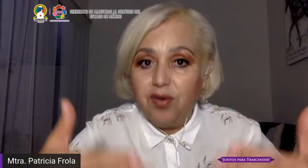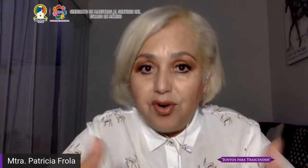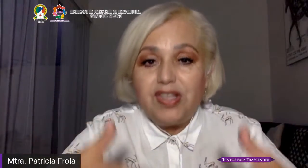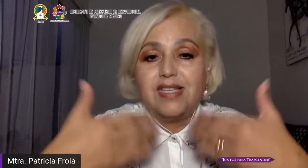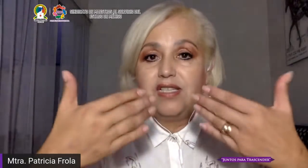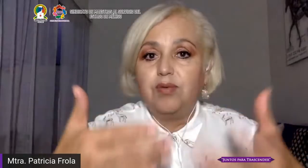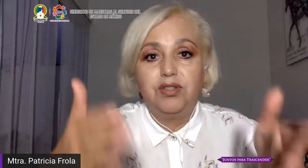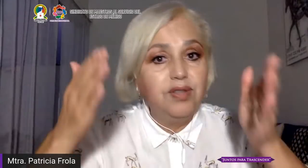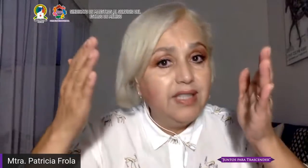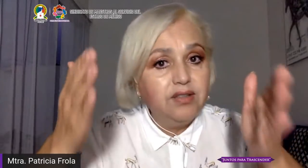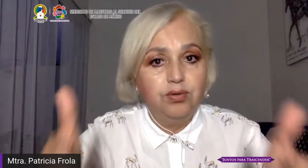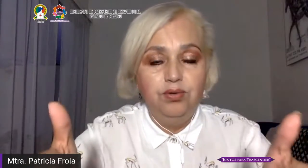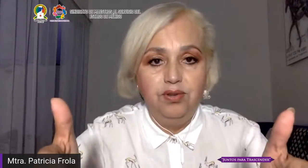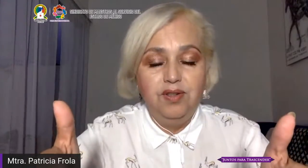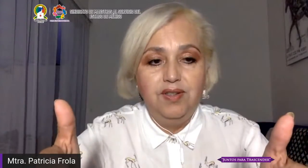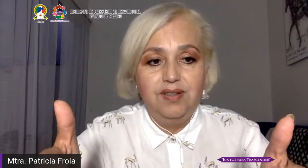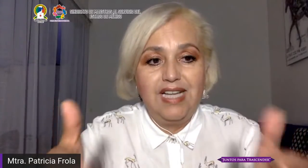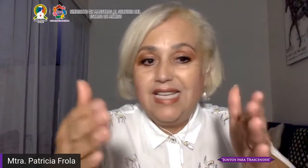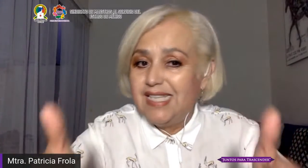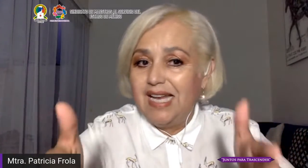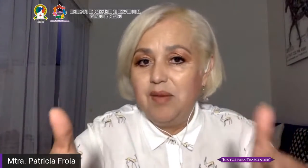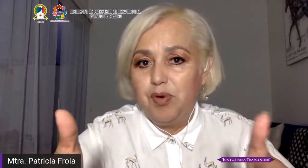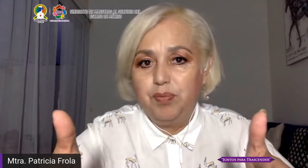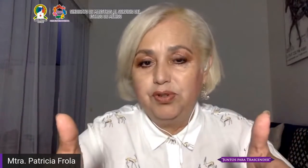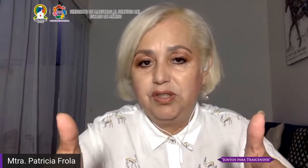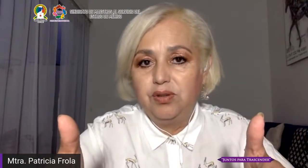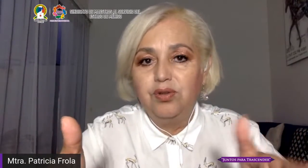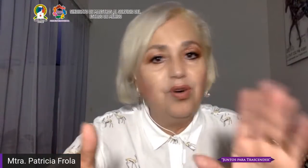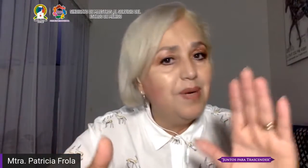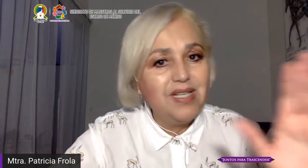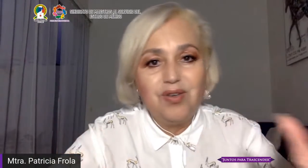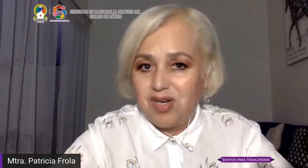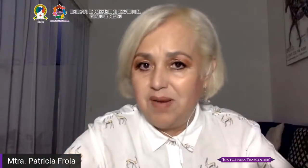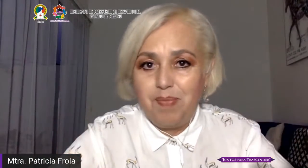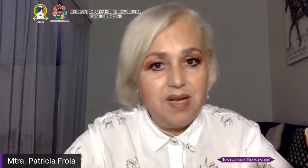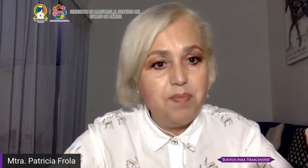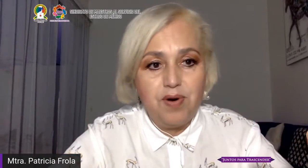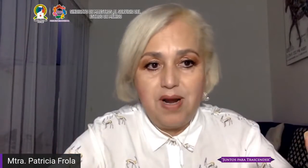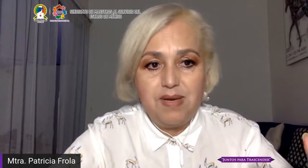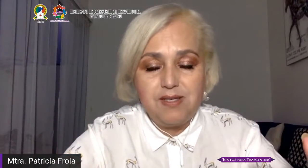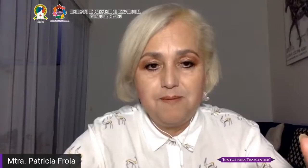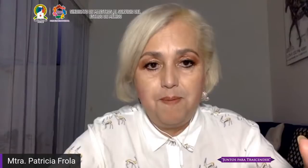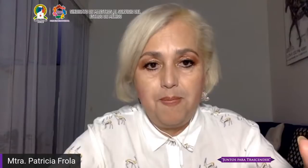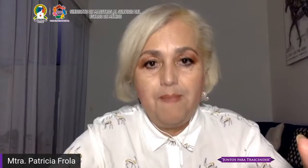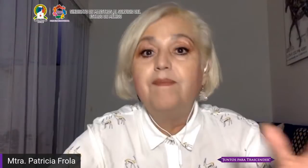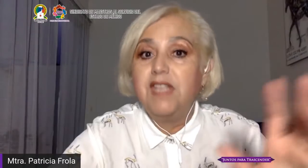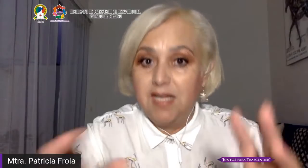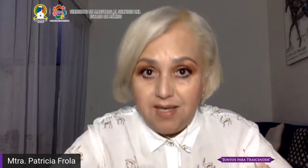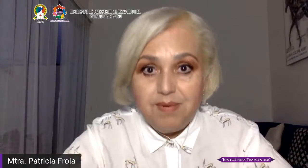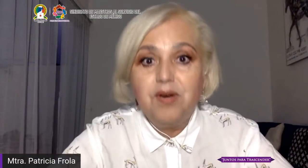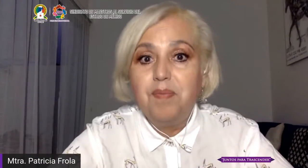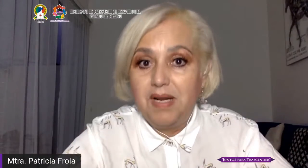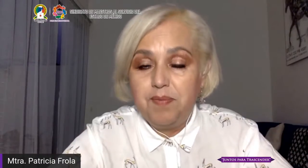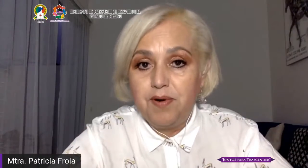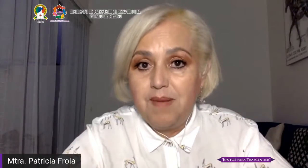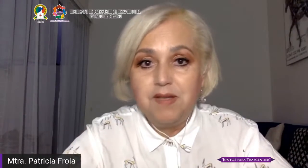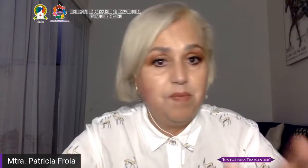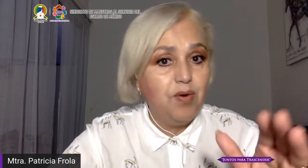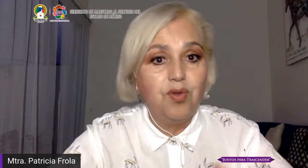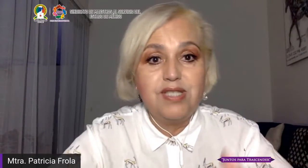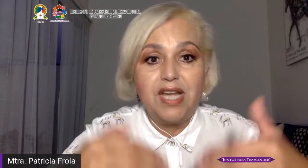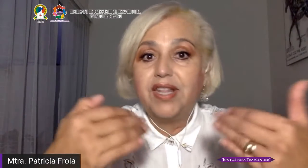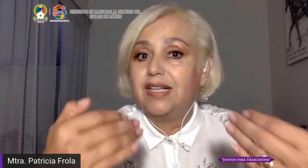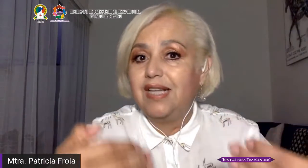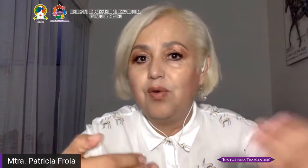diseñador de esta situación eres tú de ahí sale el propósito no lo vas a encontrar en plan y programas tiene que ver con plan y